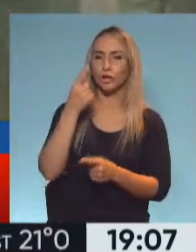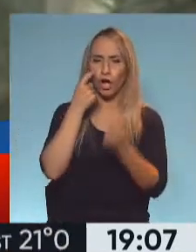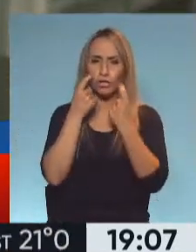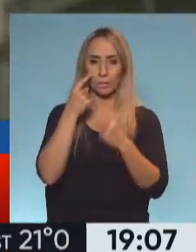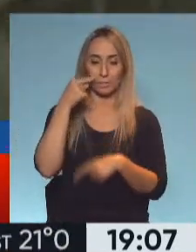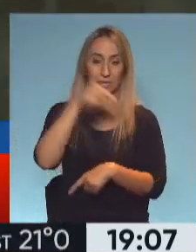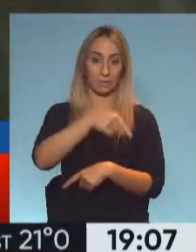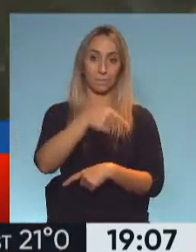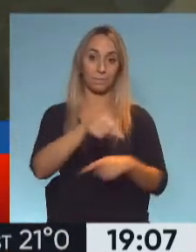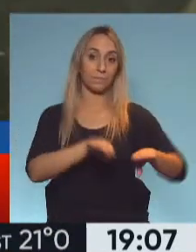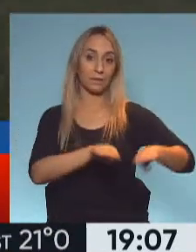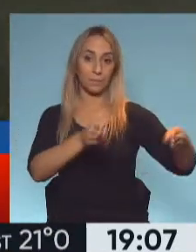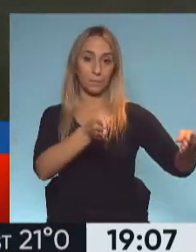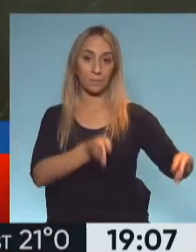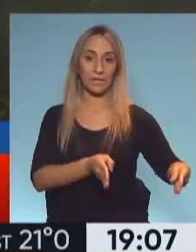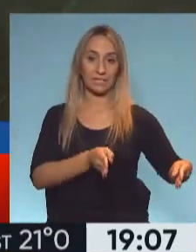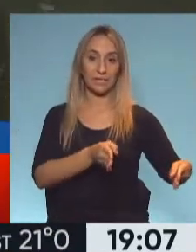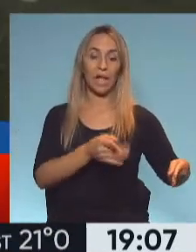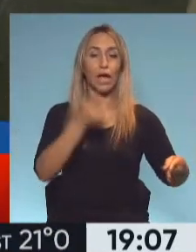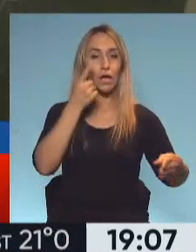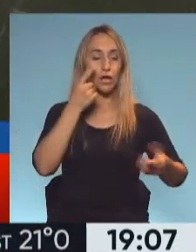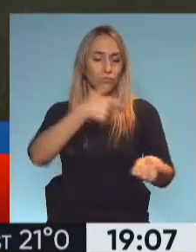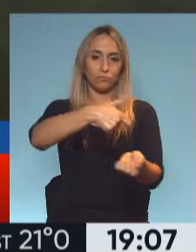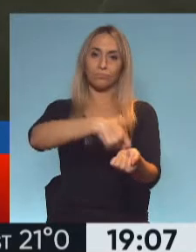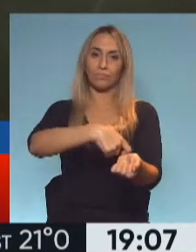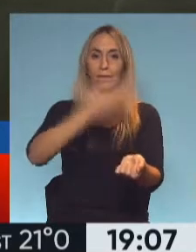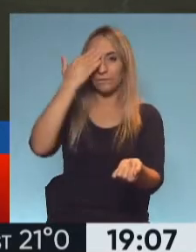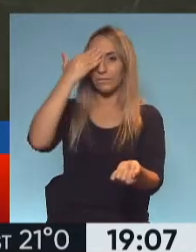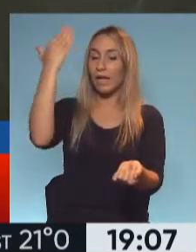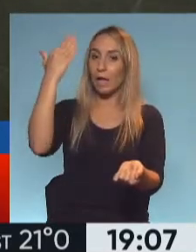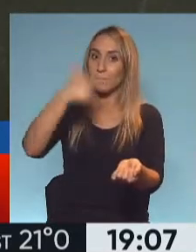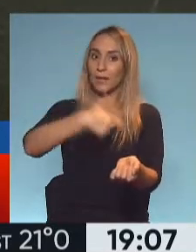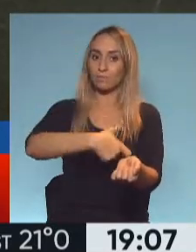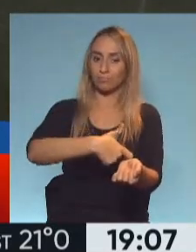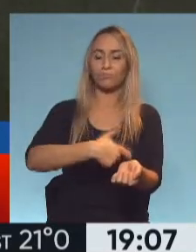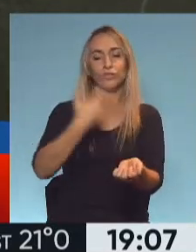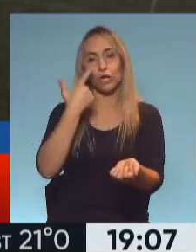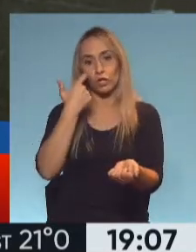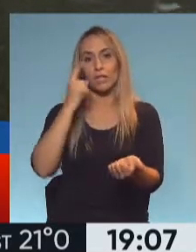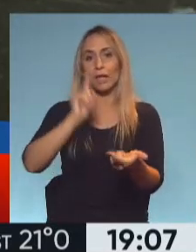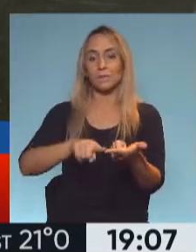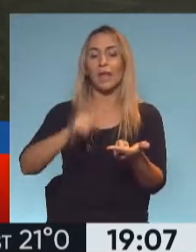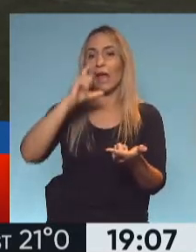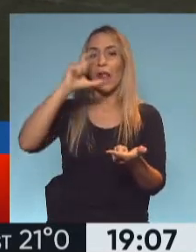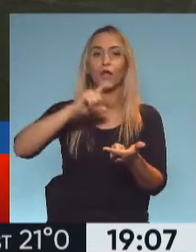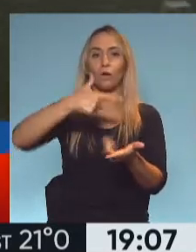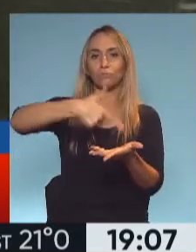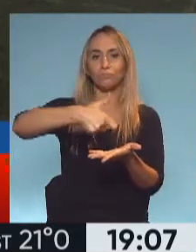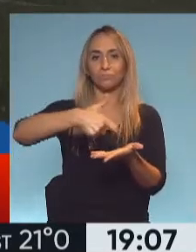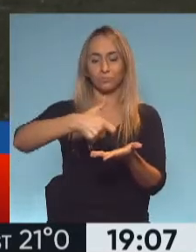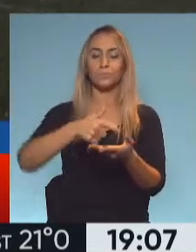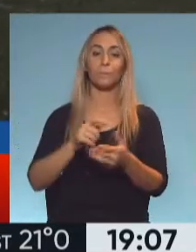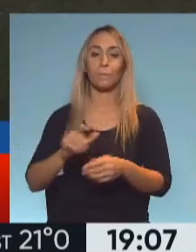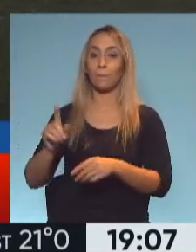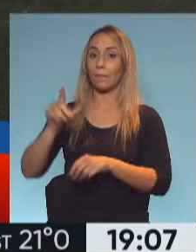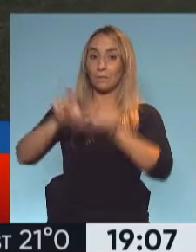el tema del control de fiebre y también alcohol. Una vez que llegan acá, este es